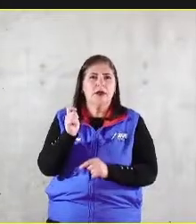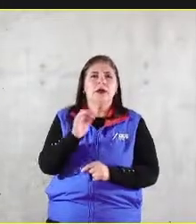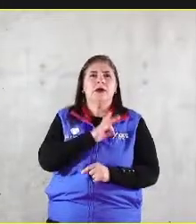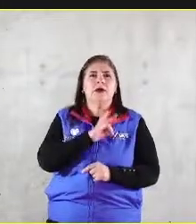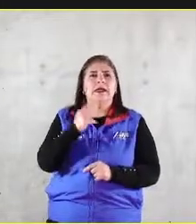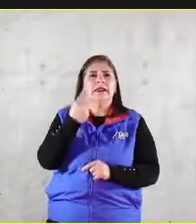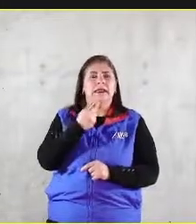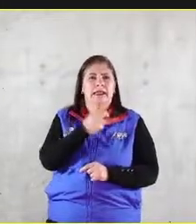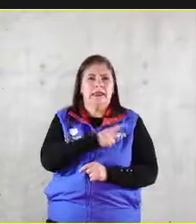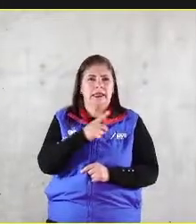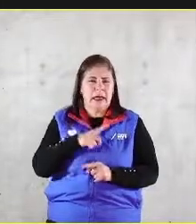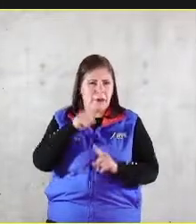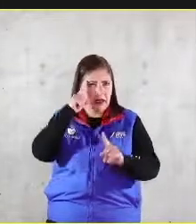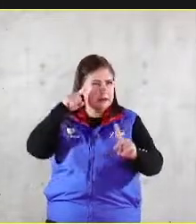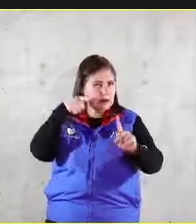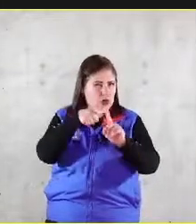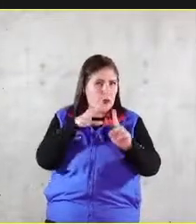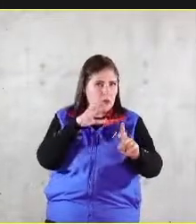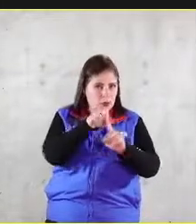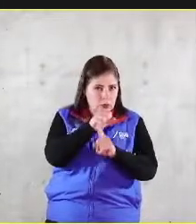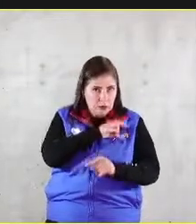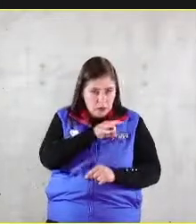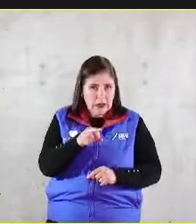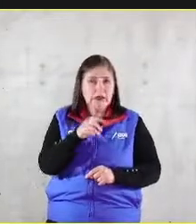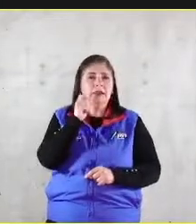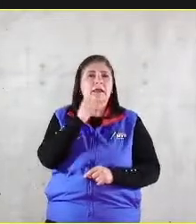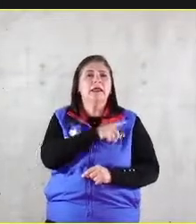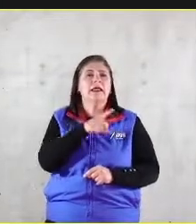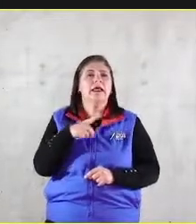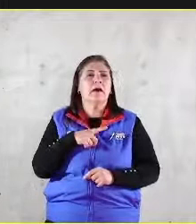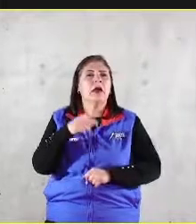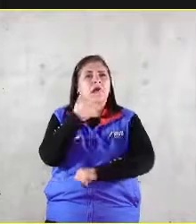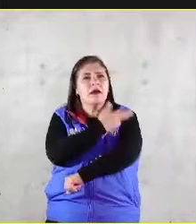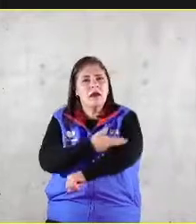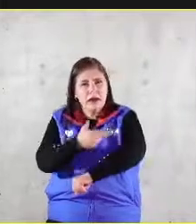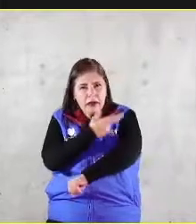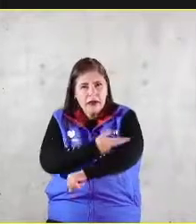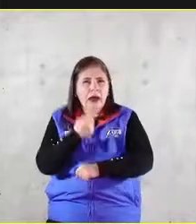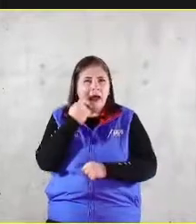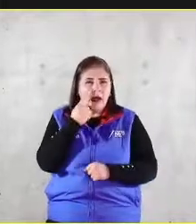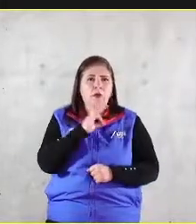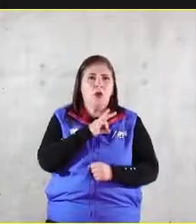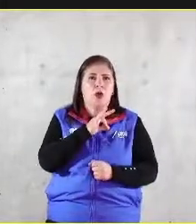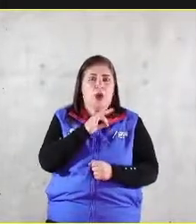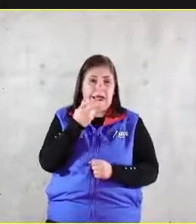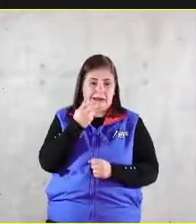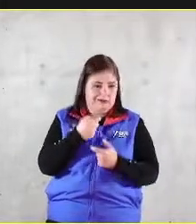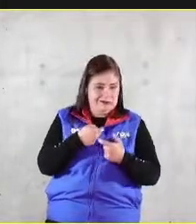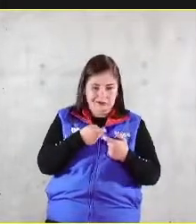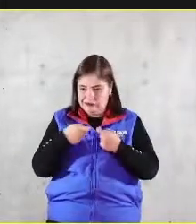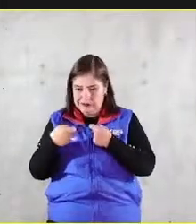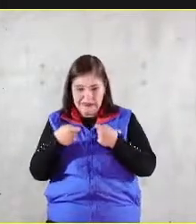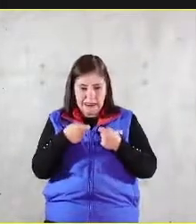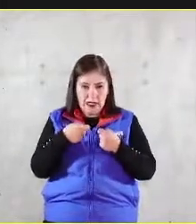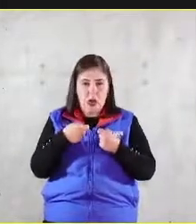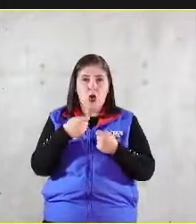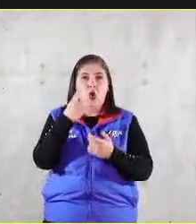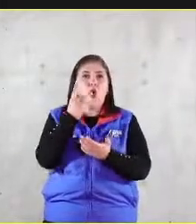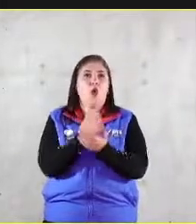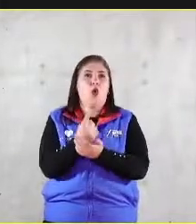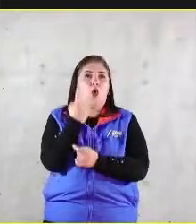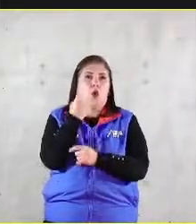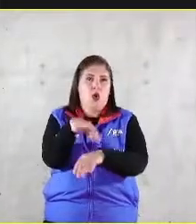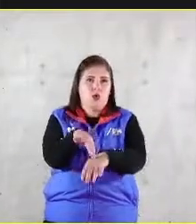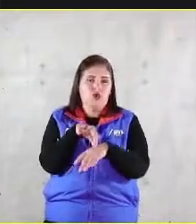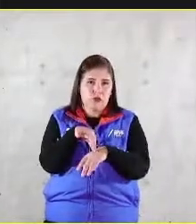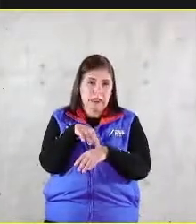vocación y ese propósito y hay que gestionar esa tensión como una sola realidad no romperla sino ver cómo